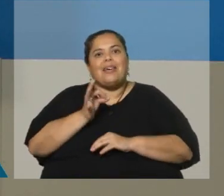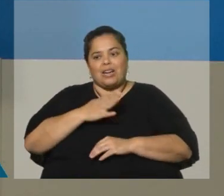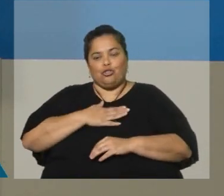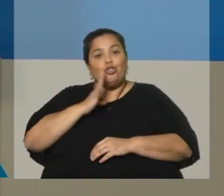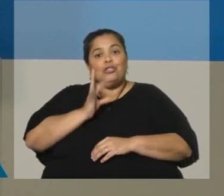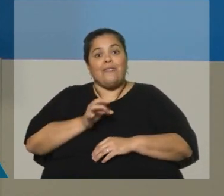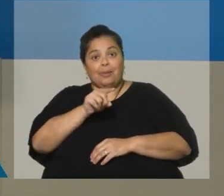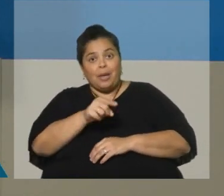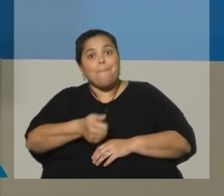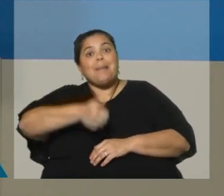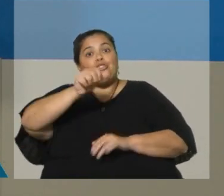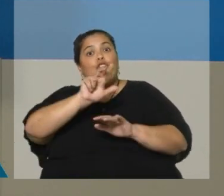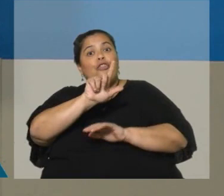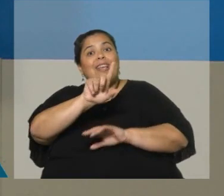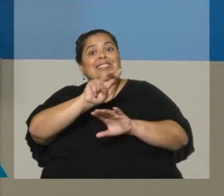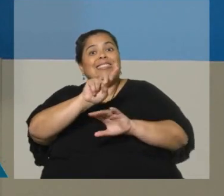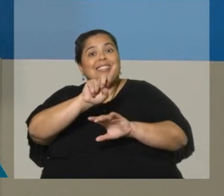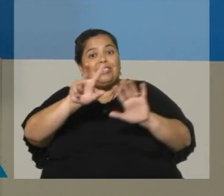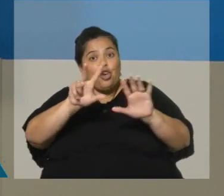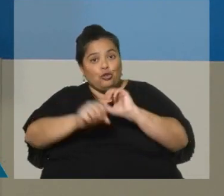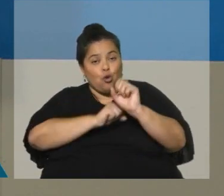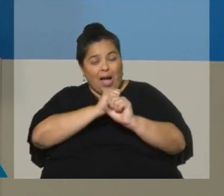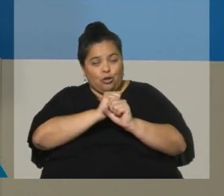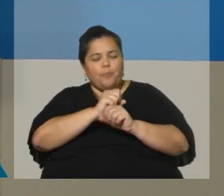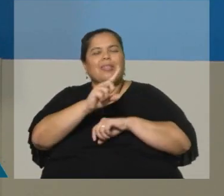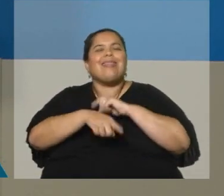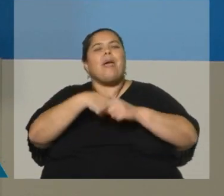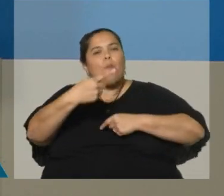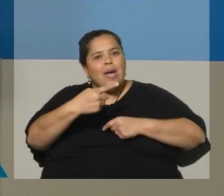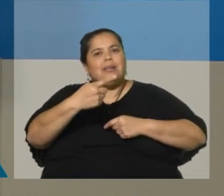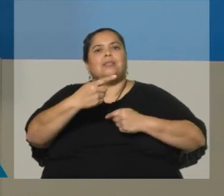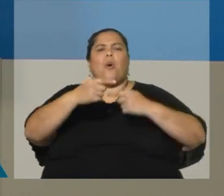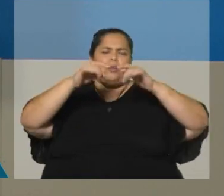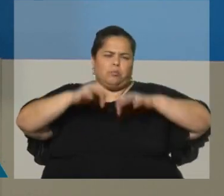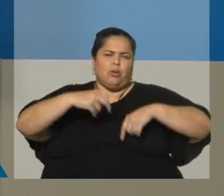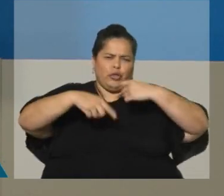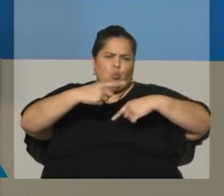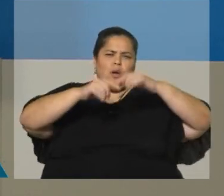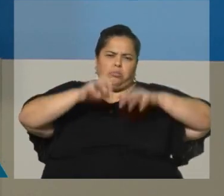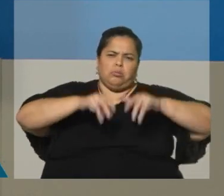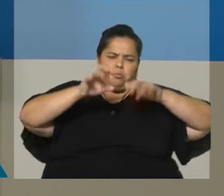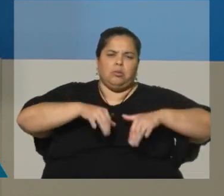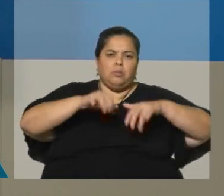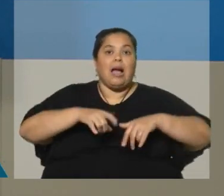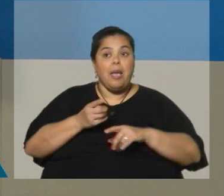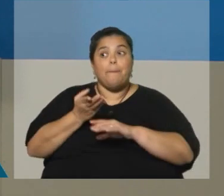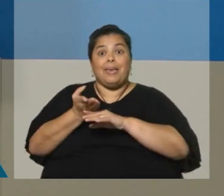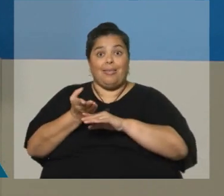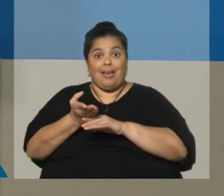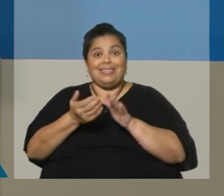Luego, adentro, cuando pide en el cuestionario censal, en la parte interna del cuestionario, la cédula, allí no es obligatoria.